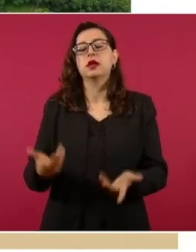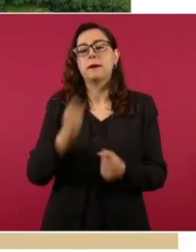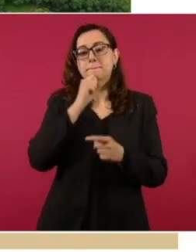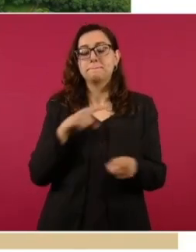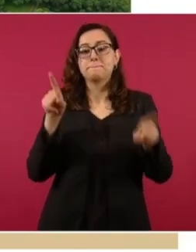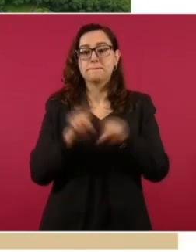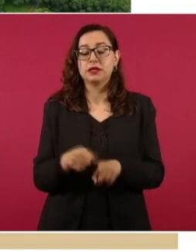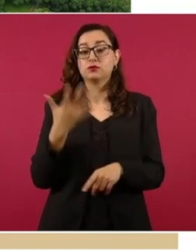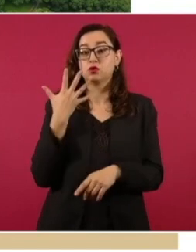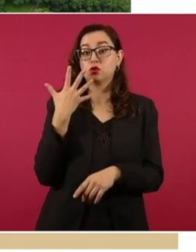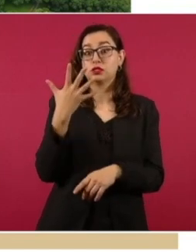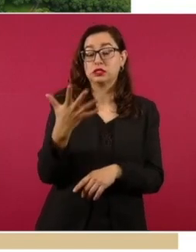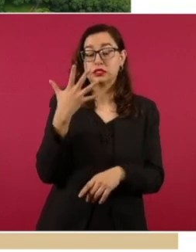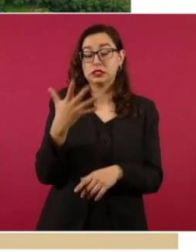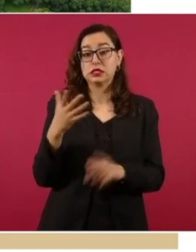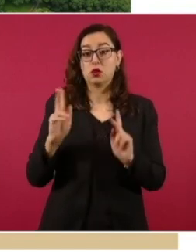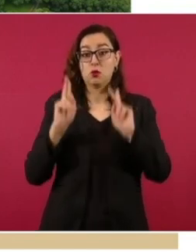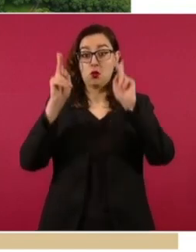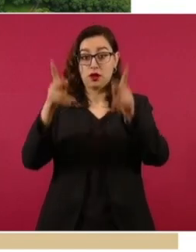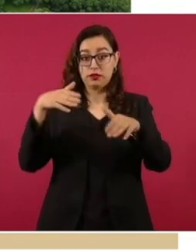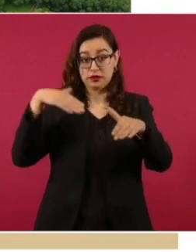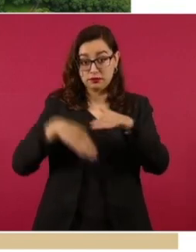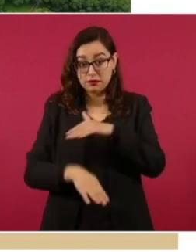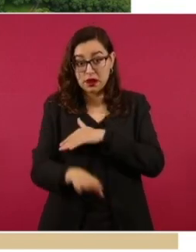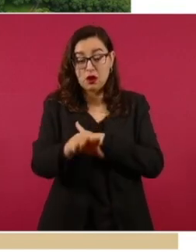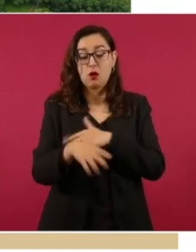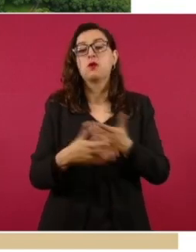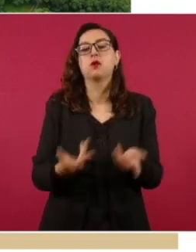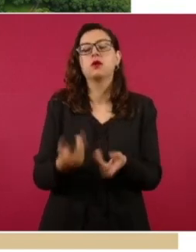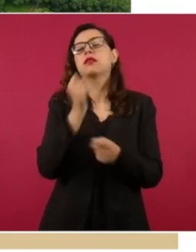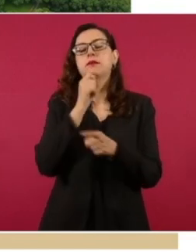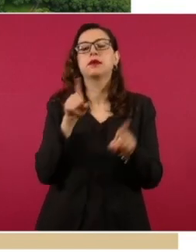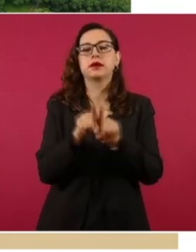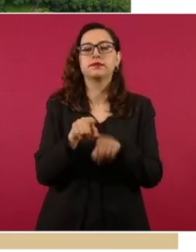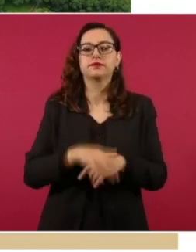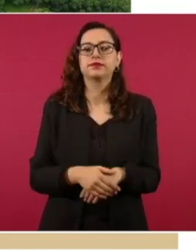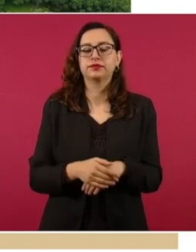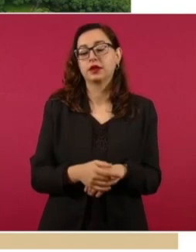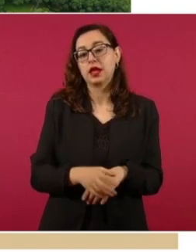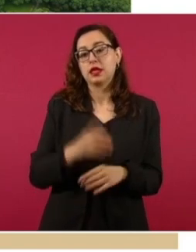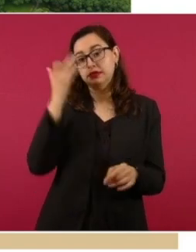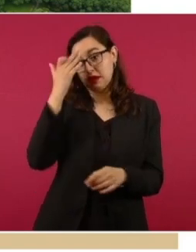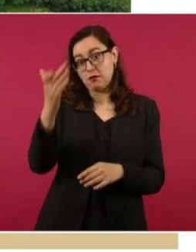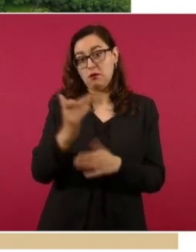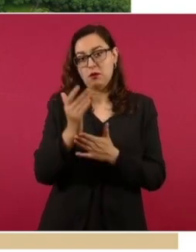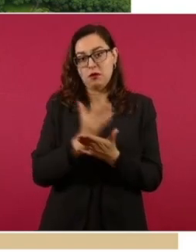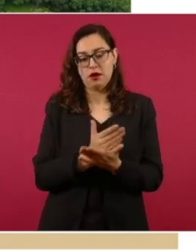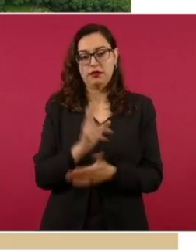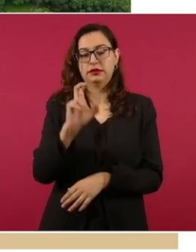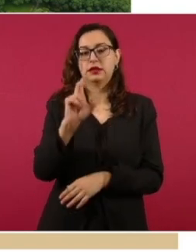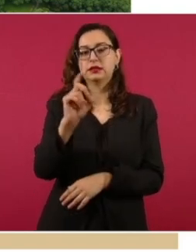cinco pasos inferiores vehiculares y un paso superior vehicular. Ahorraríamos 30 minutos en tránsito